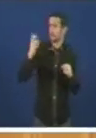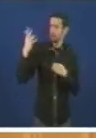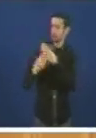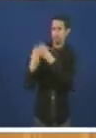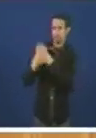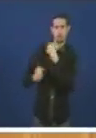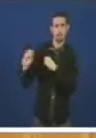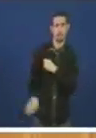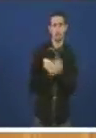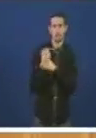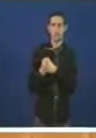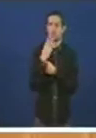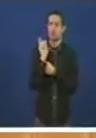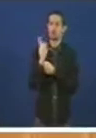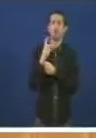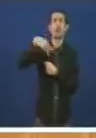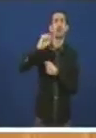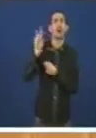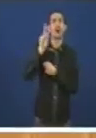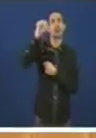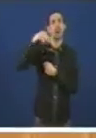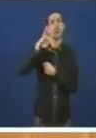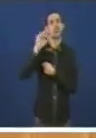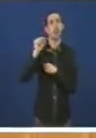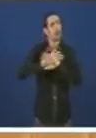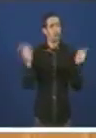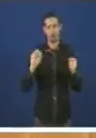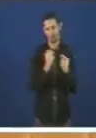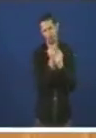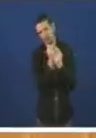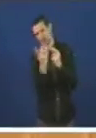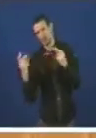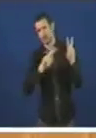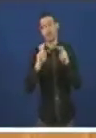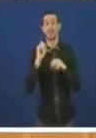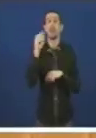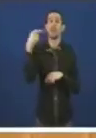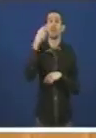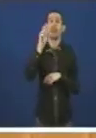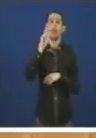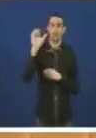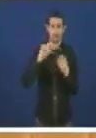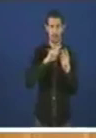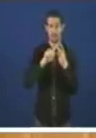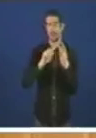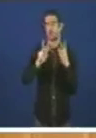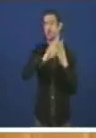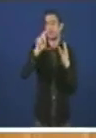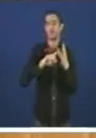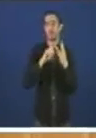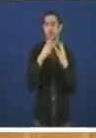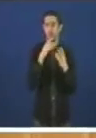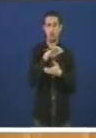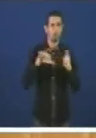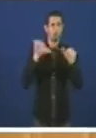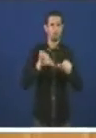que o mena diga non nos pidan polo Navantia que hai máis cousas. Pidan polo polo tema do IGAPE pida polo desastre do